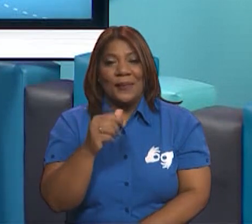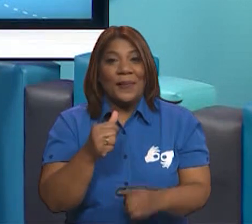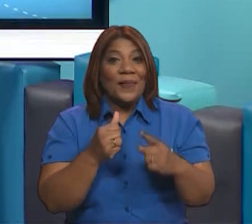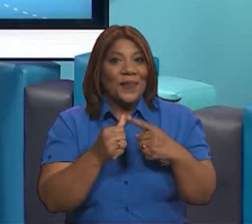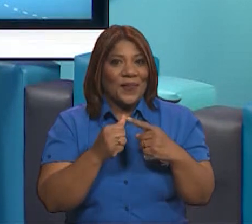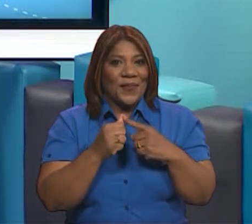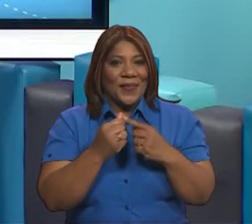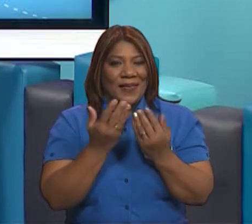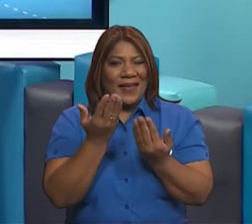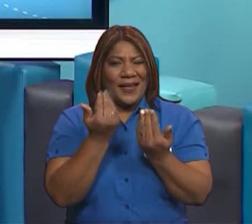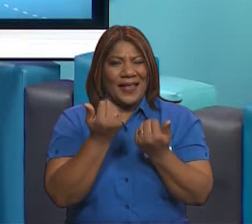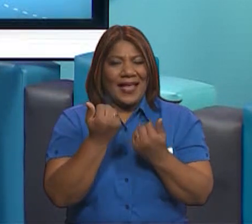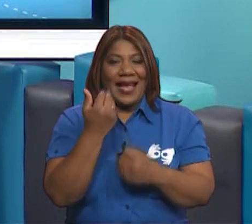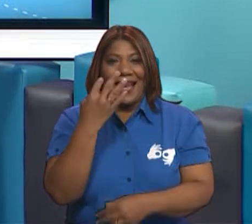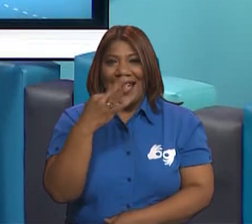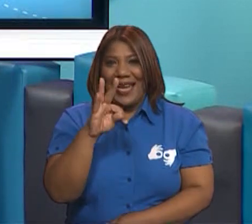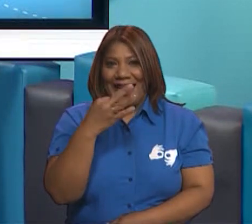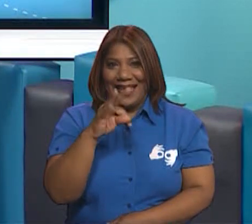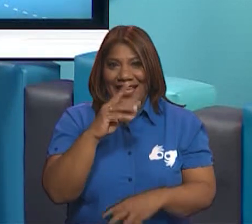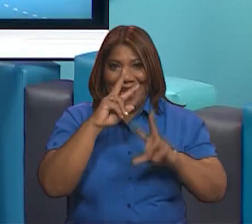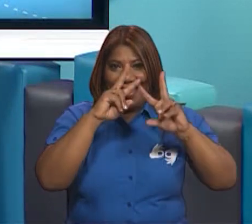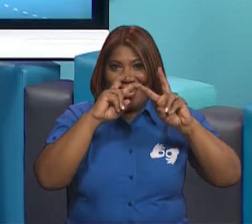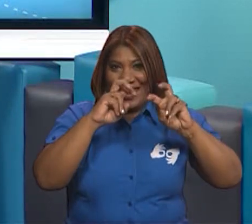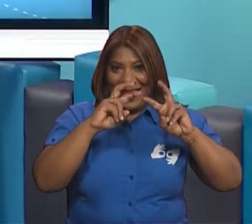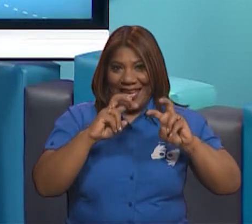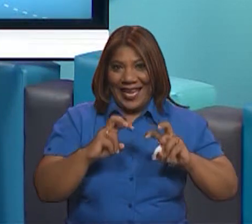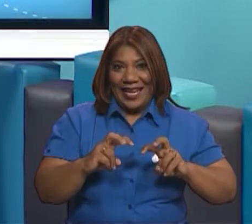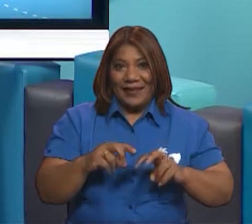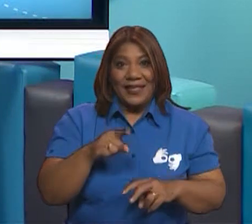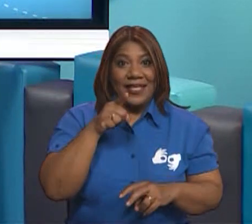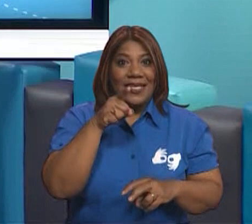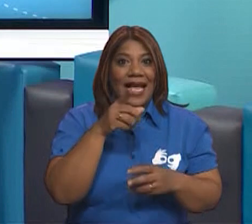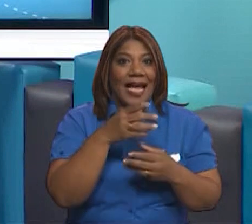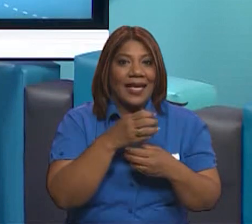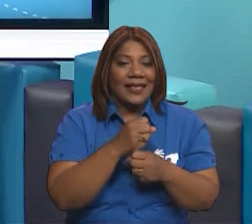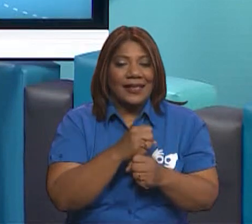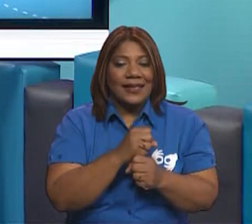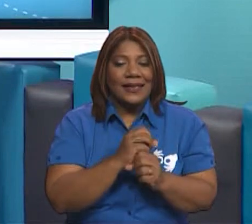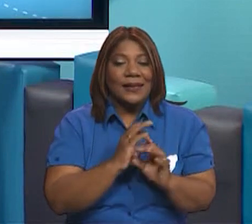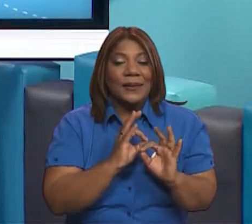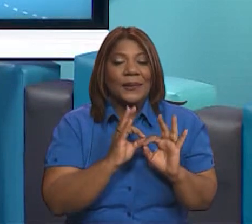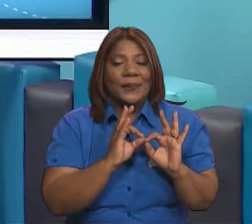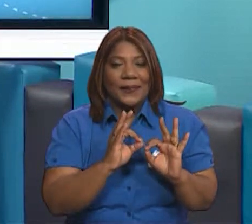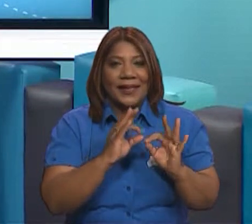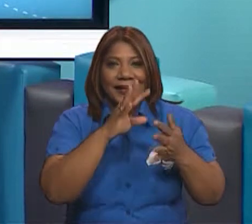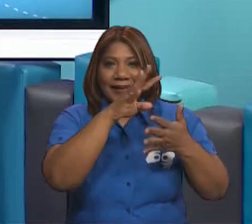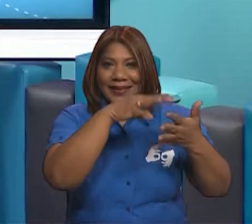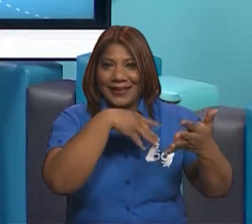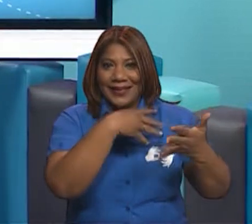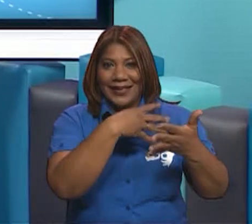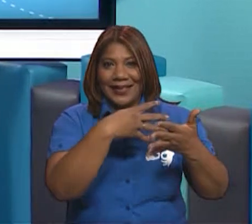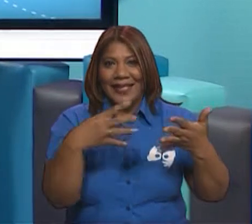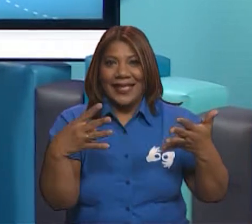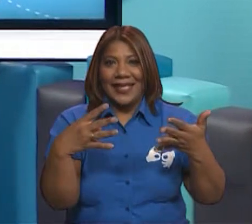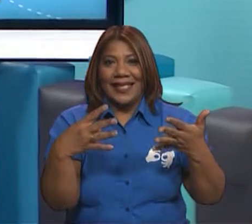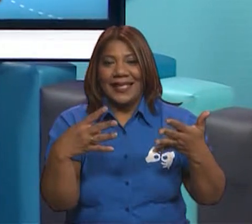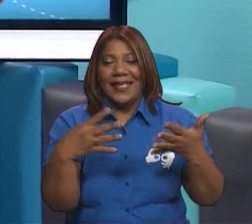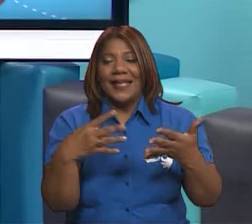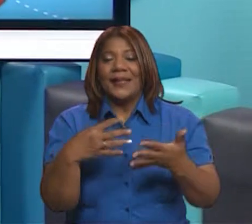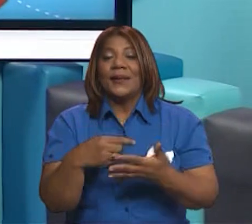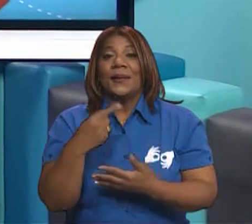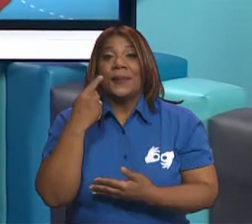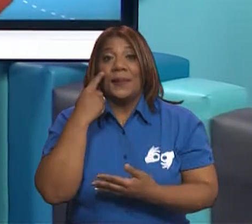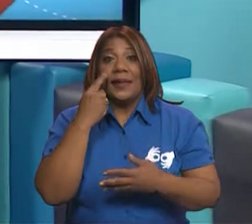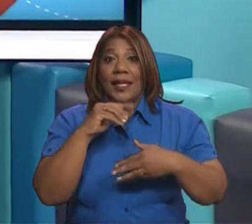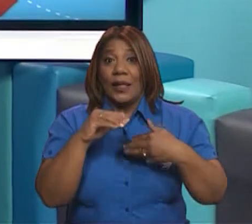revisar nuestro boleto de entrada a ver si lograron resolver su actividad en casa. Y se trataba de un calendario con todos